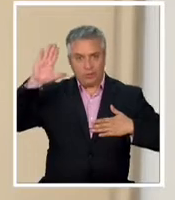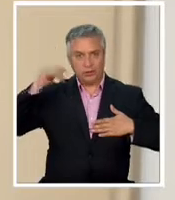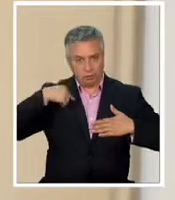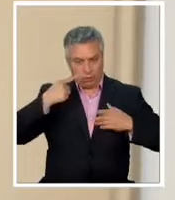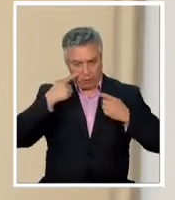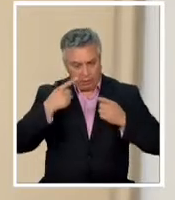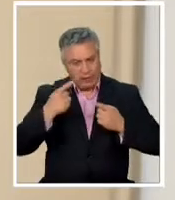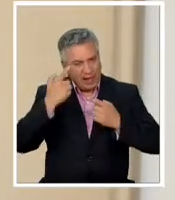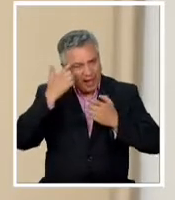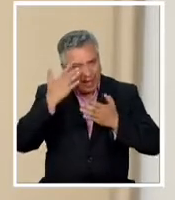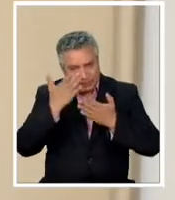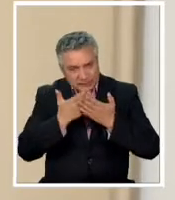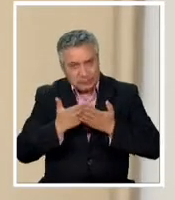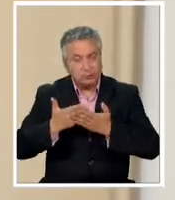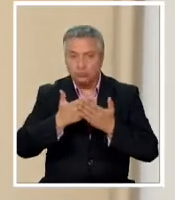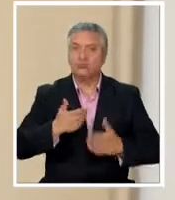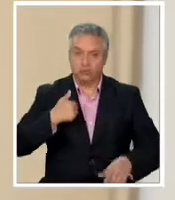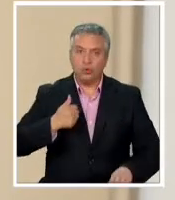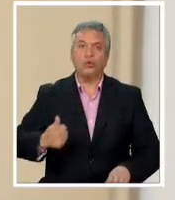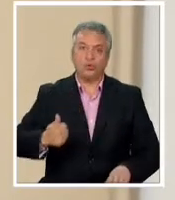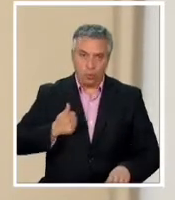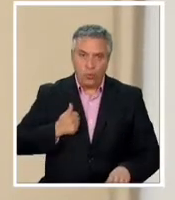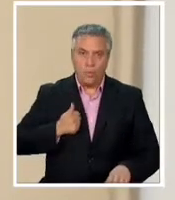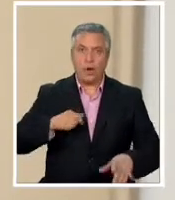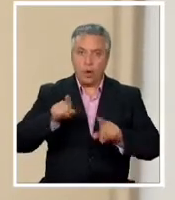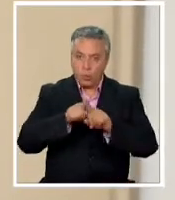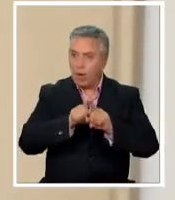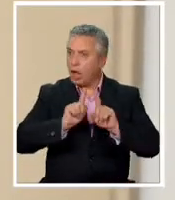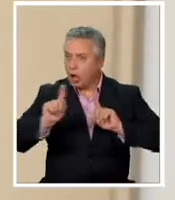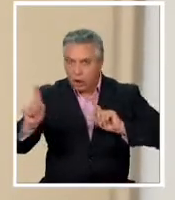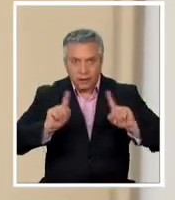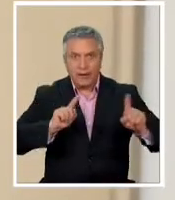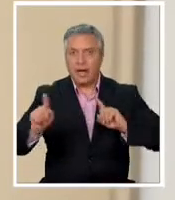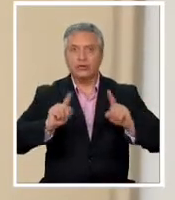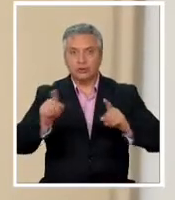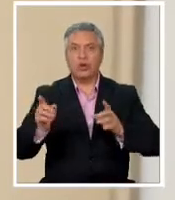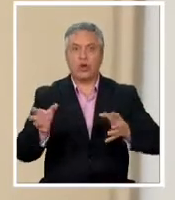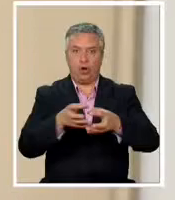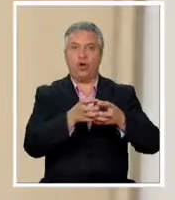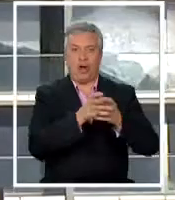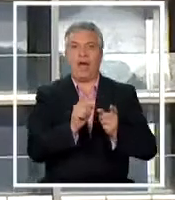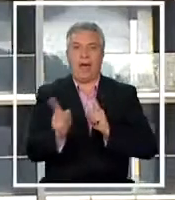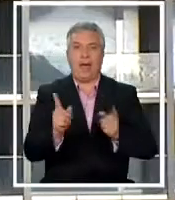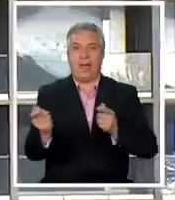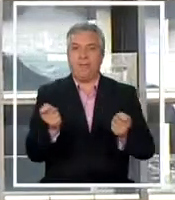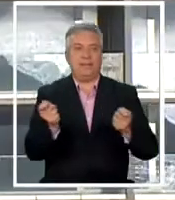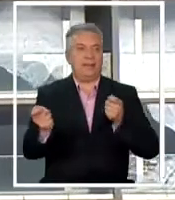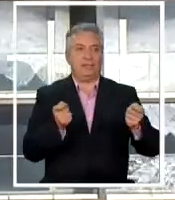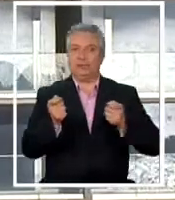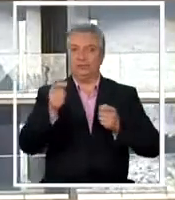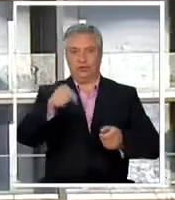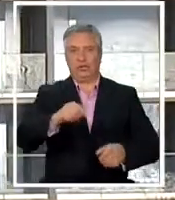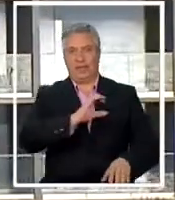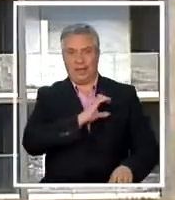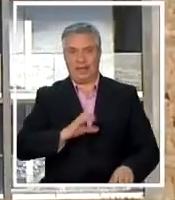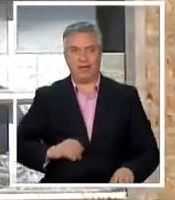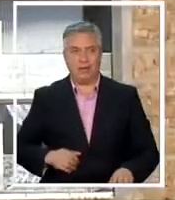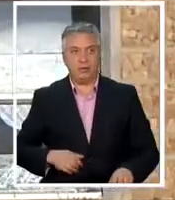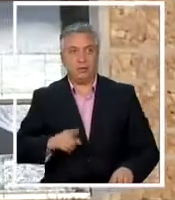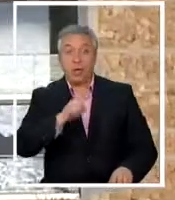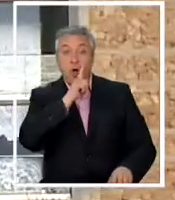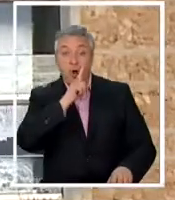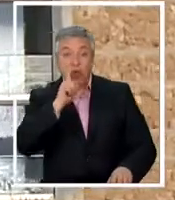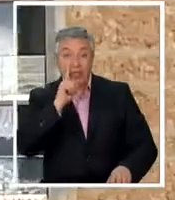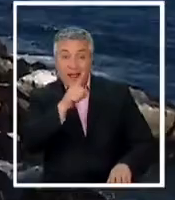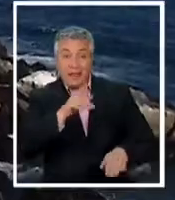especial atención y en dar cumplimiento al principio de coordinación de los órganos de la administración del estado un hotel desolado a la